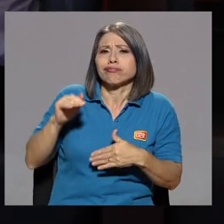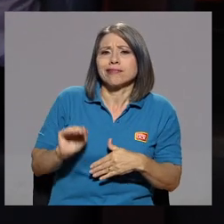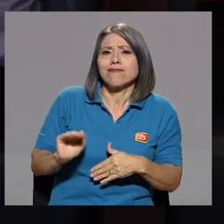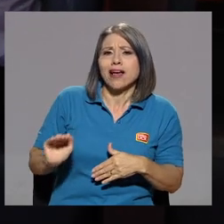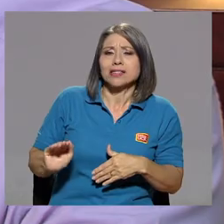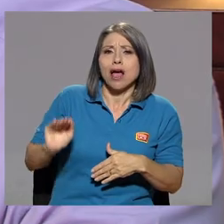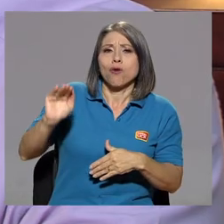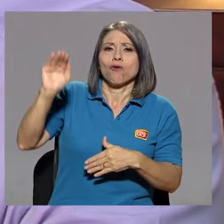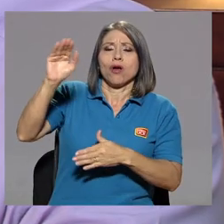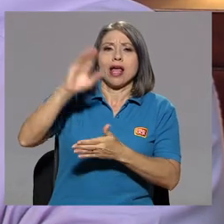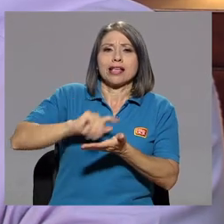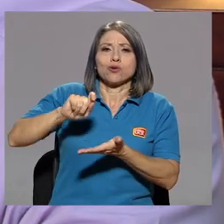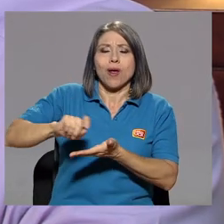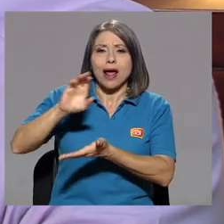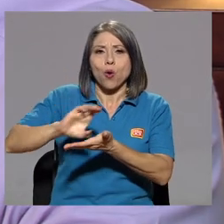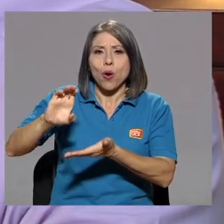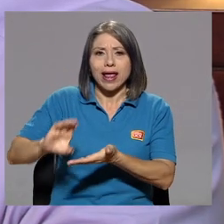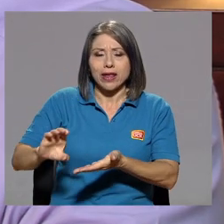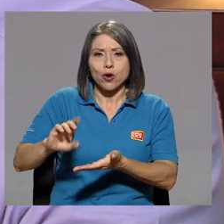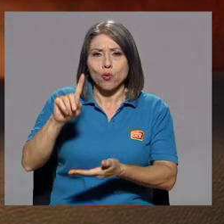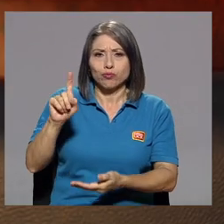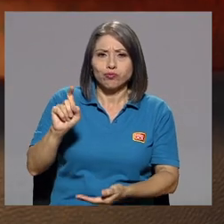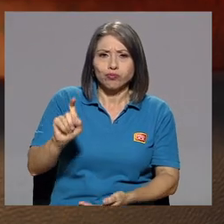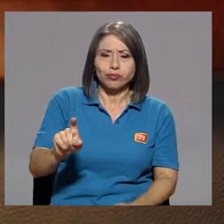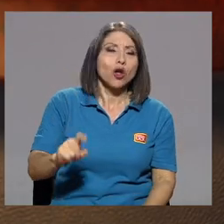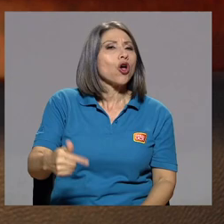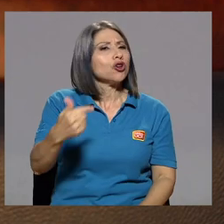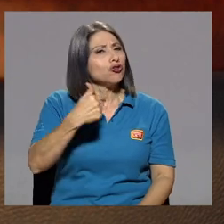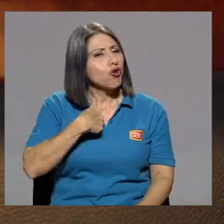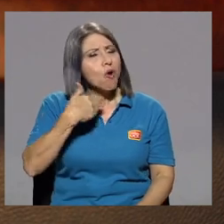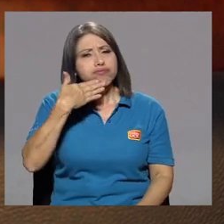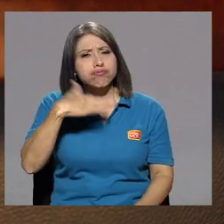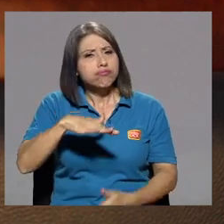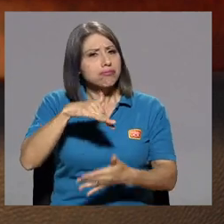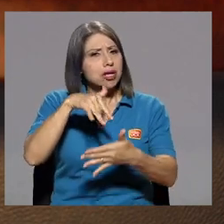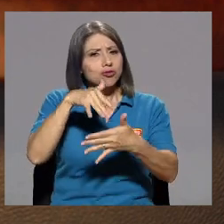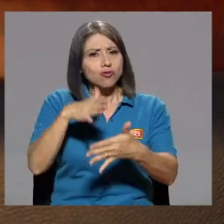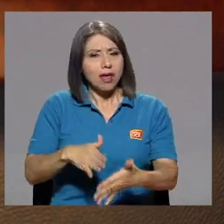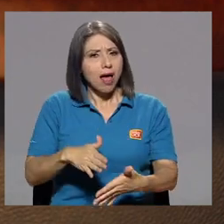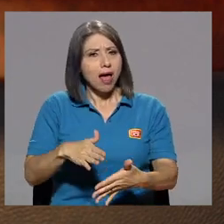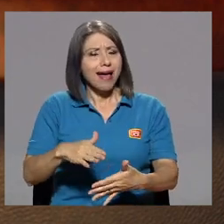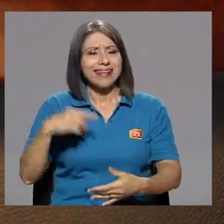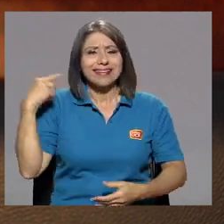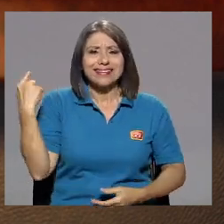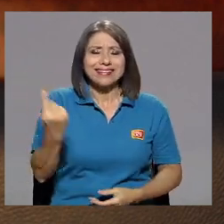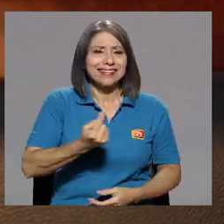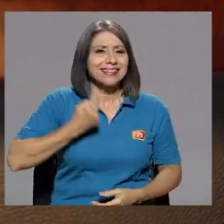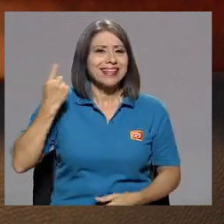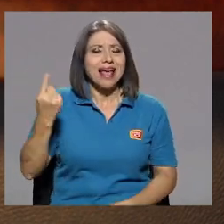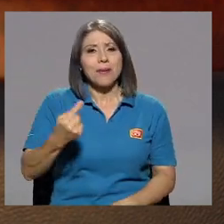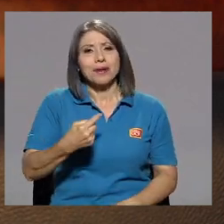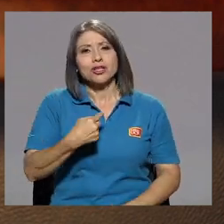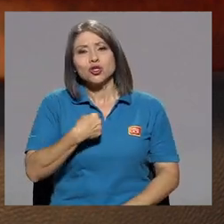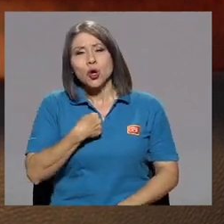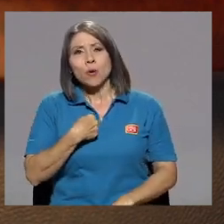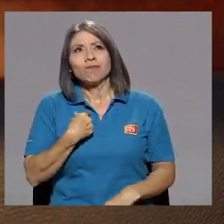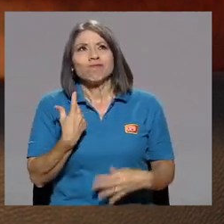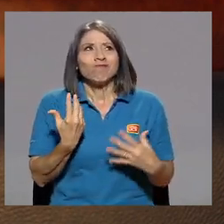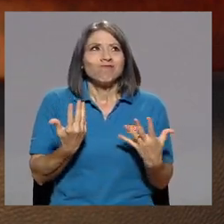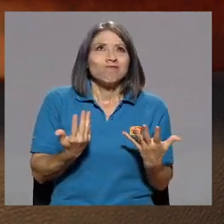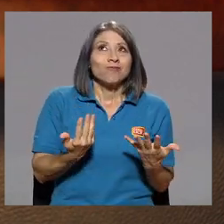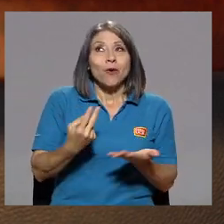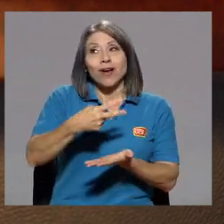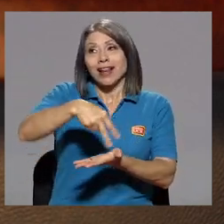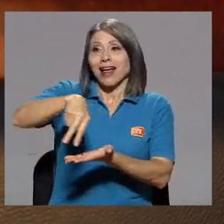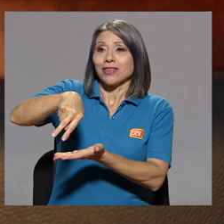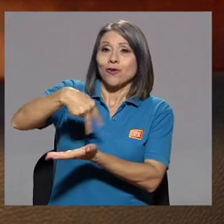colegio. Bueno, yo fui muy mal estudiante, porque siempre estaba o